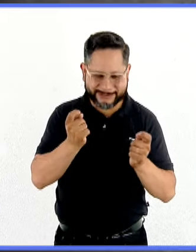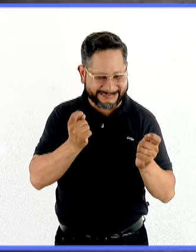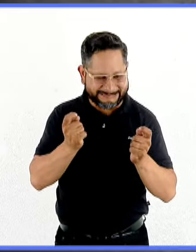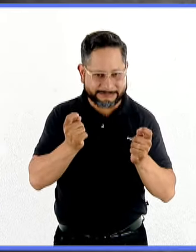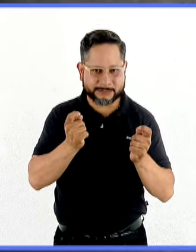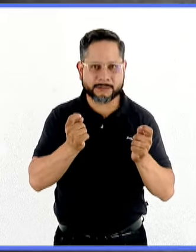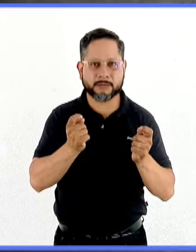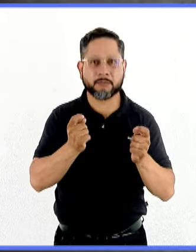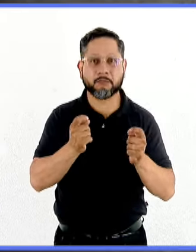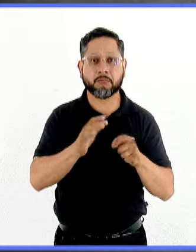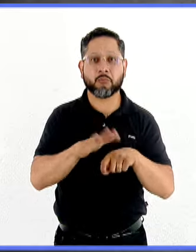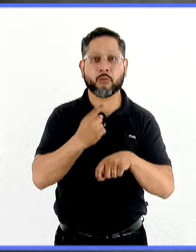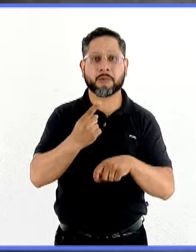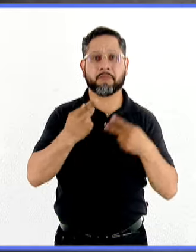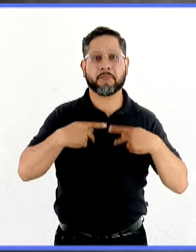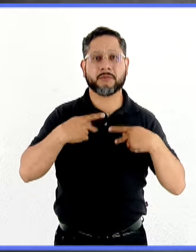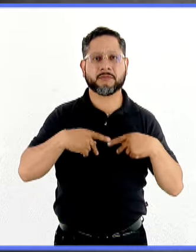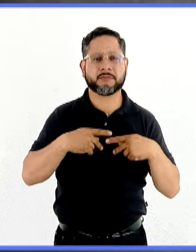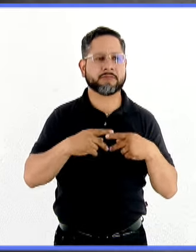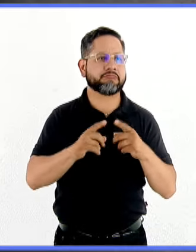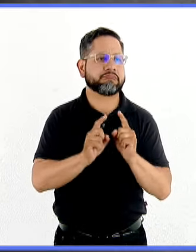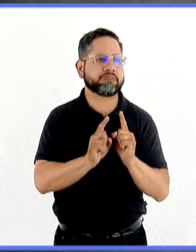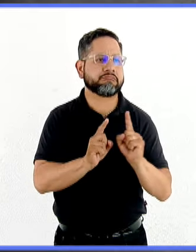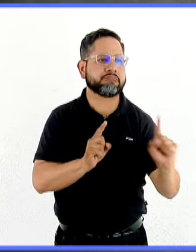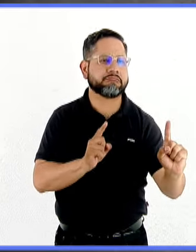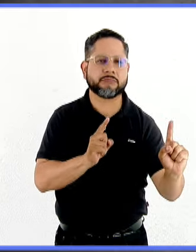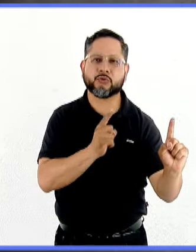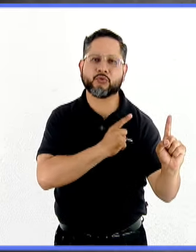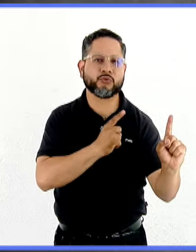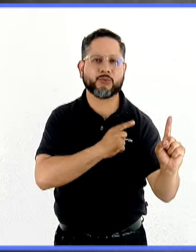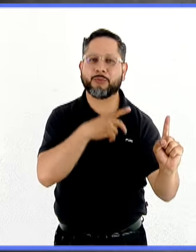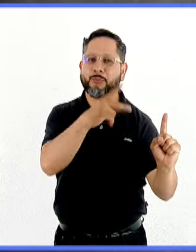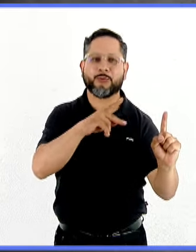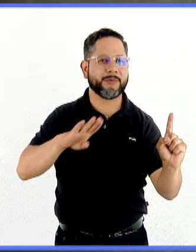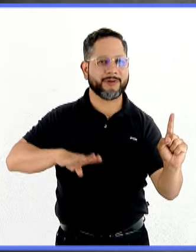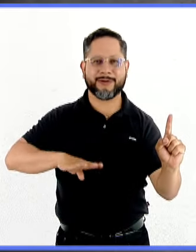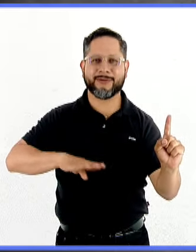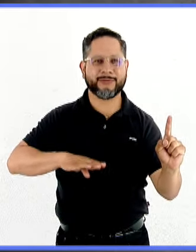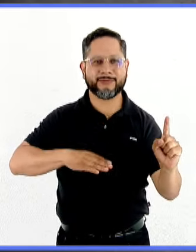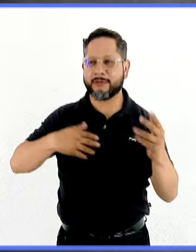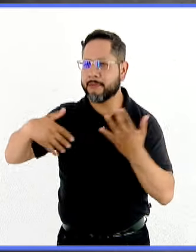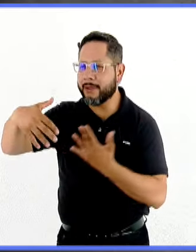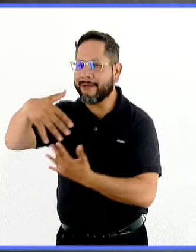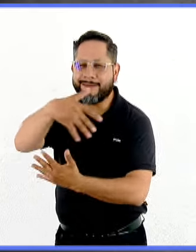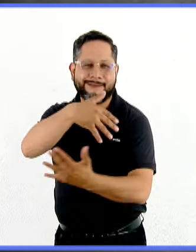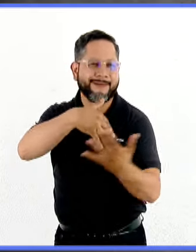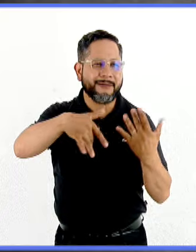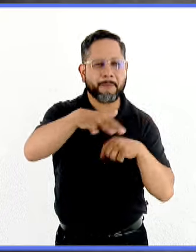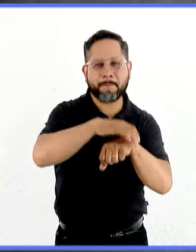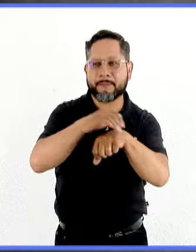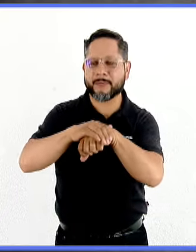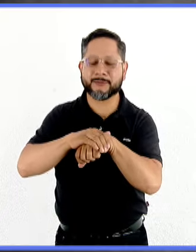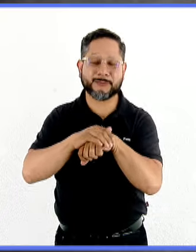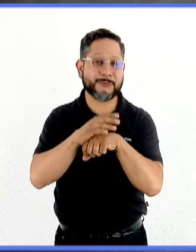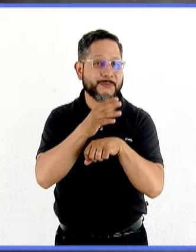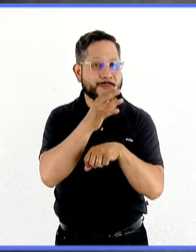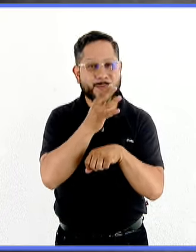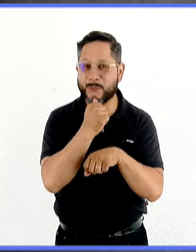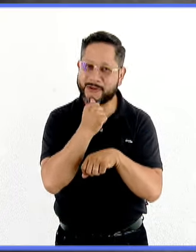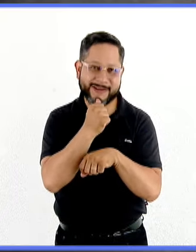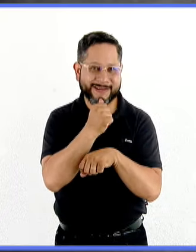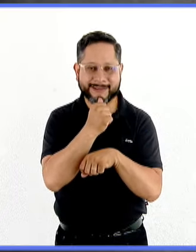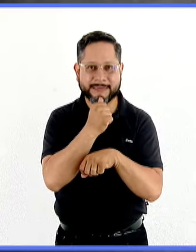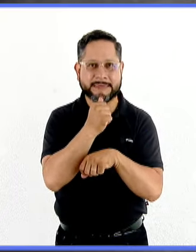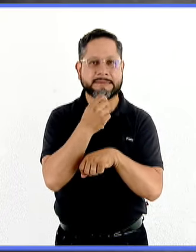personas están aisladas porque su propia conducta no facilita la socialización. Entonces, se aíslan y esto hace que